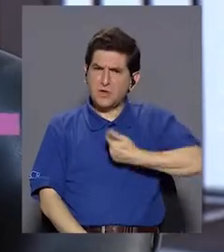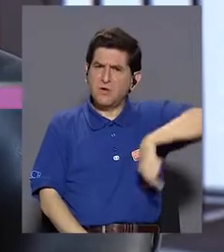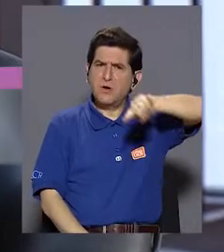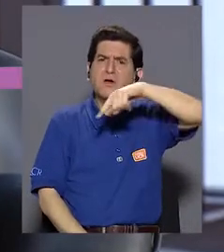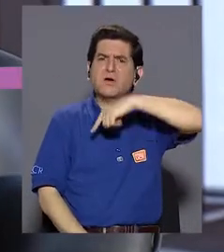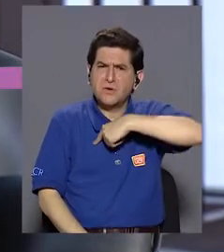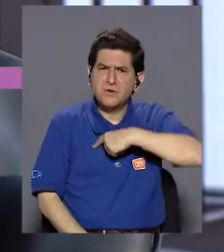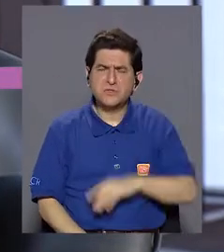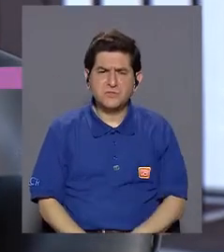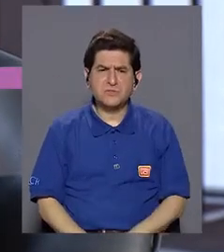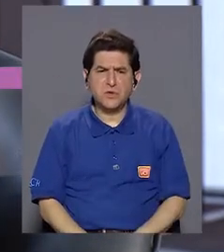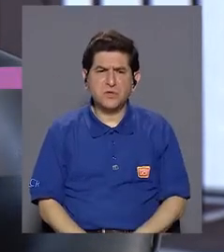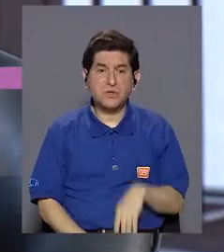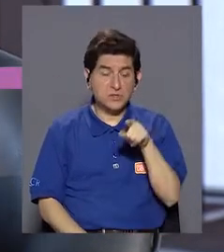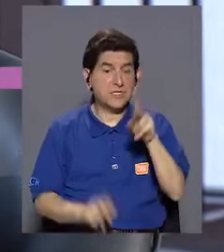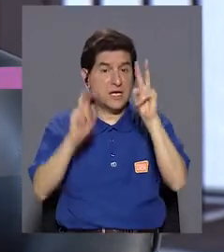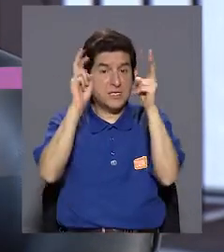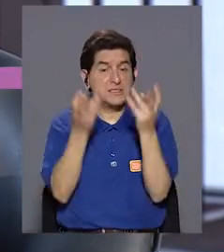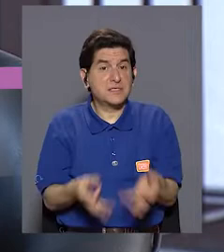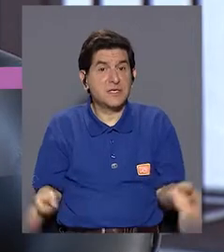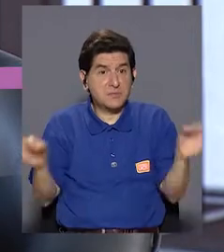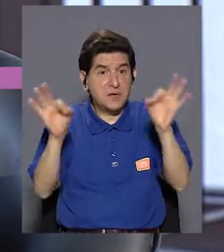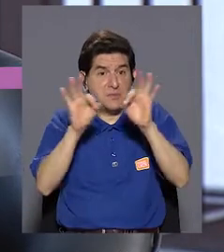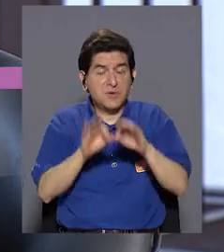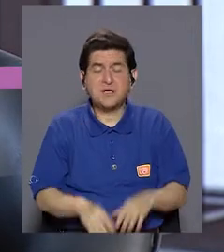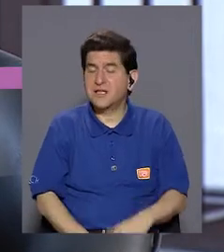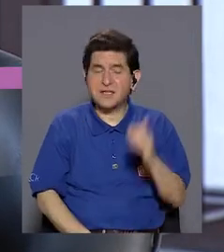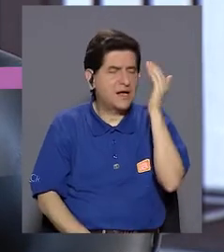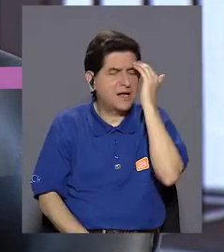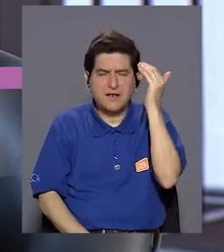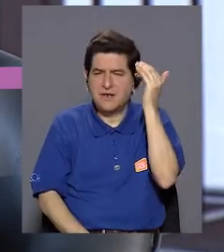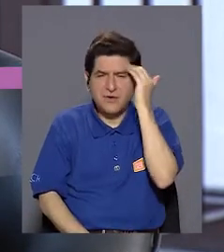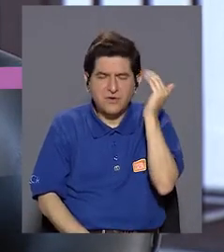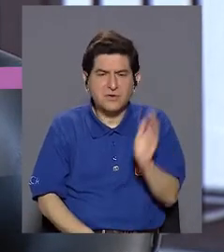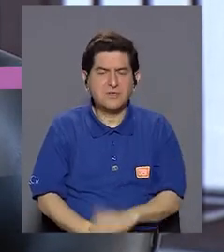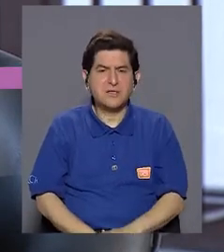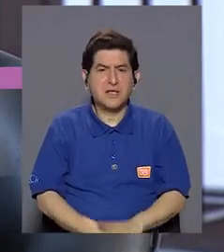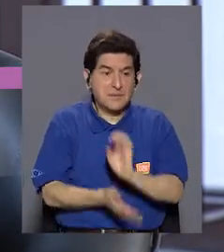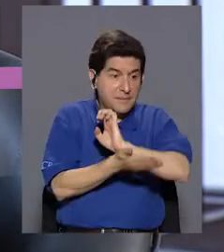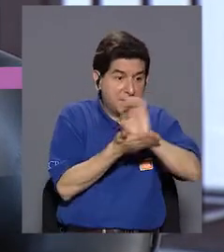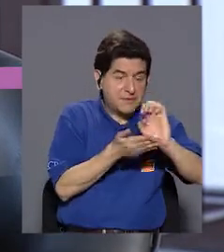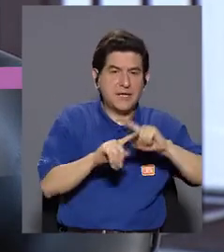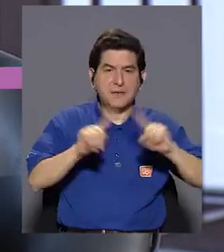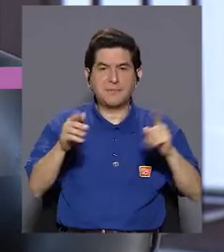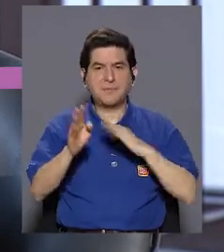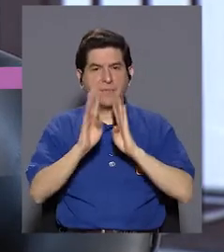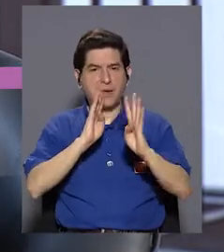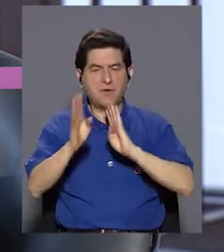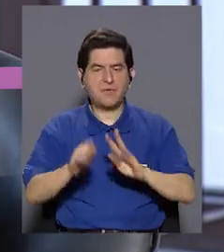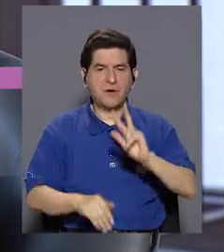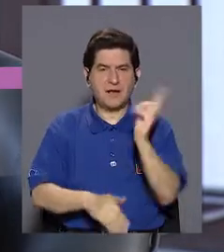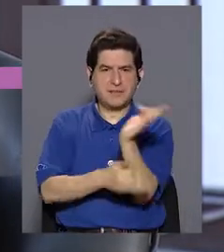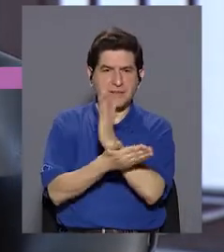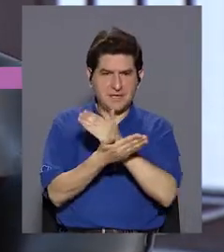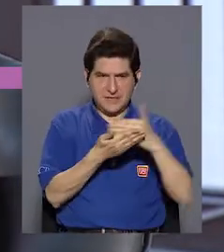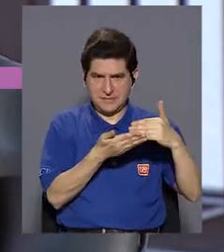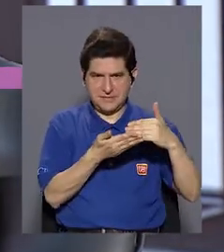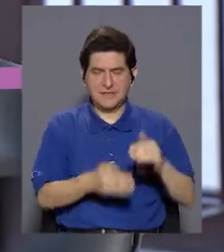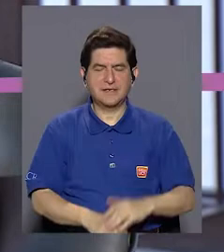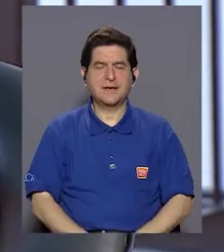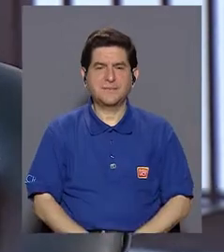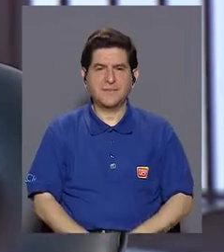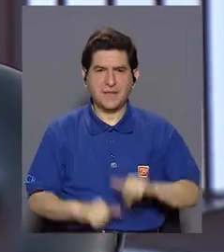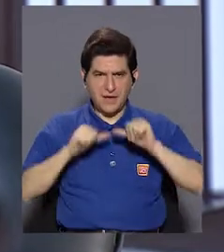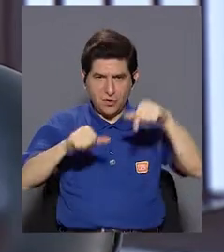que nosotros nos apremia este tema de intoxicaciones por el desconocimiento en la parte preventiva, pero de eso vamos a hablar en el tercer bloque,